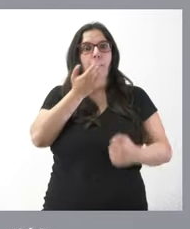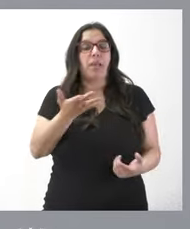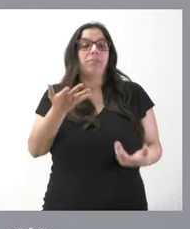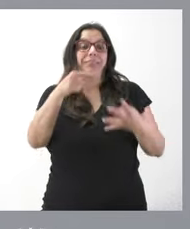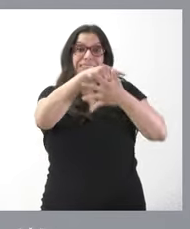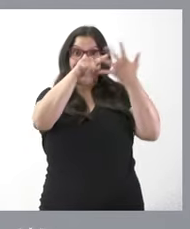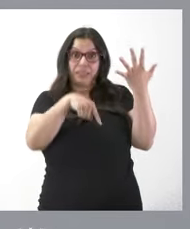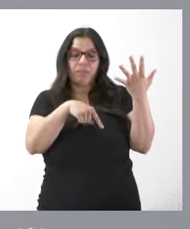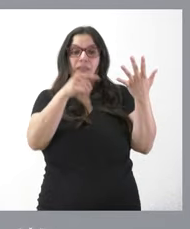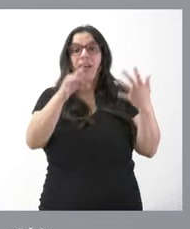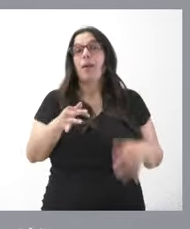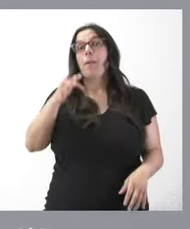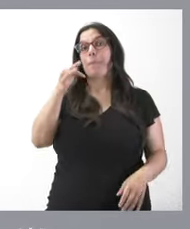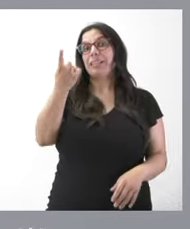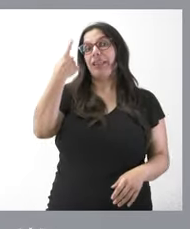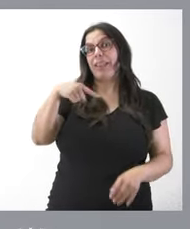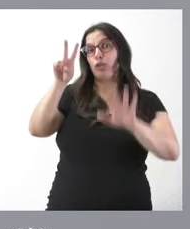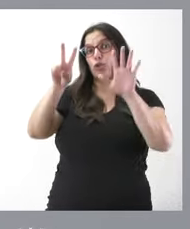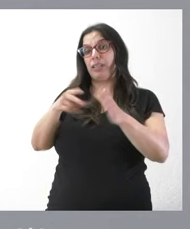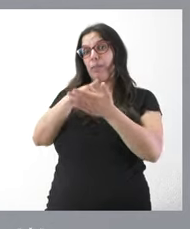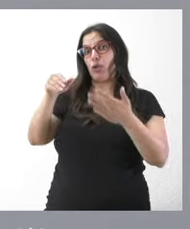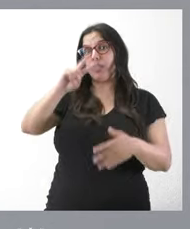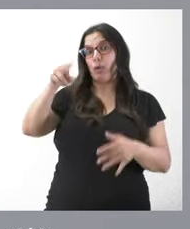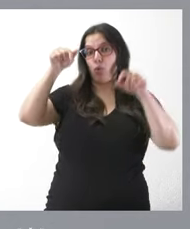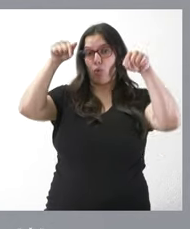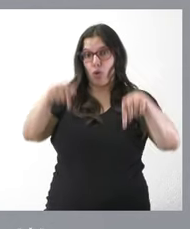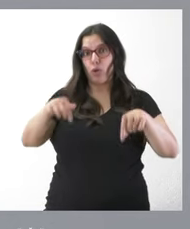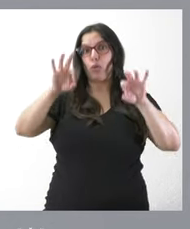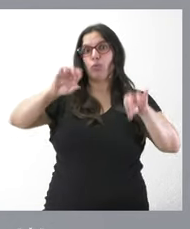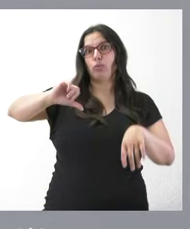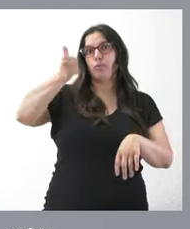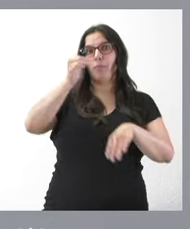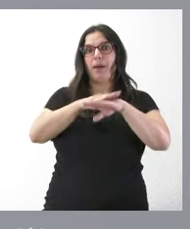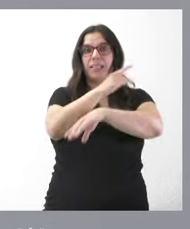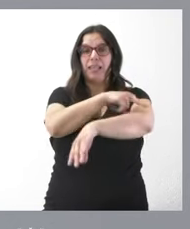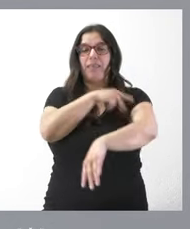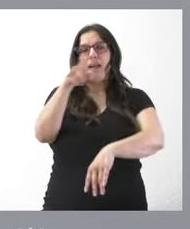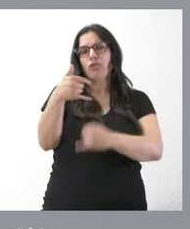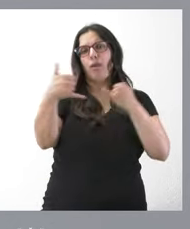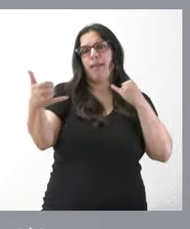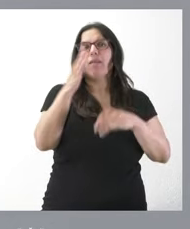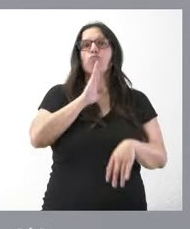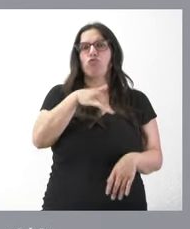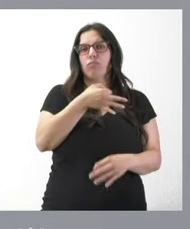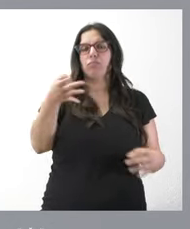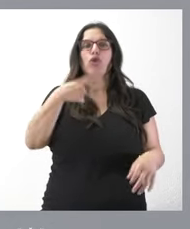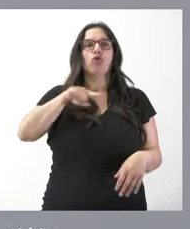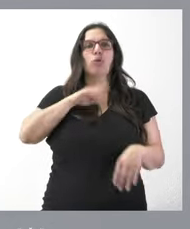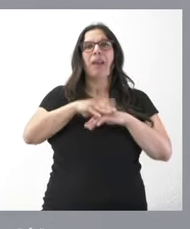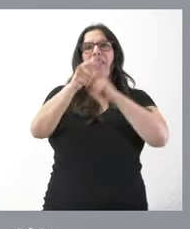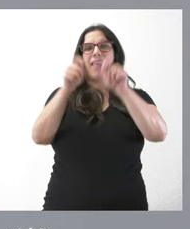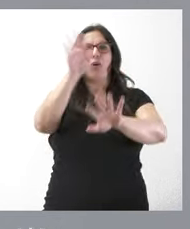que si a esto unimos los 107 millones de euros que hoy ponemos para la sanidad de Castilla y León esa es la línea adecuada nosotros no estamos estamos por la confusión